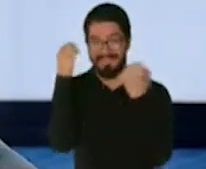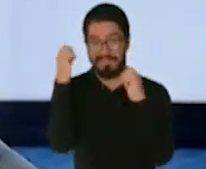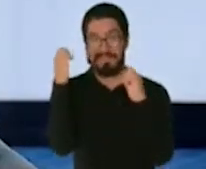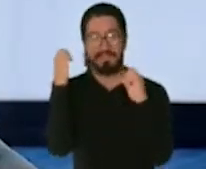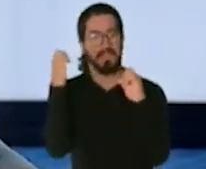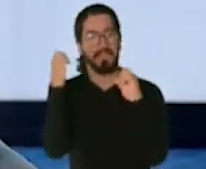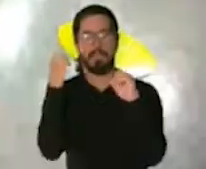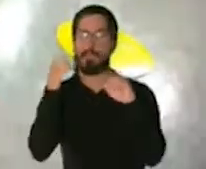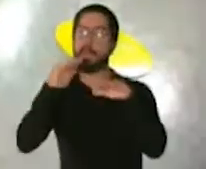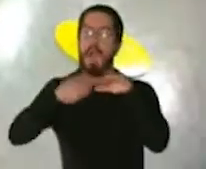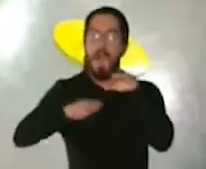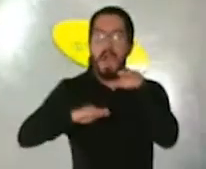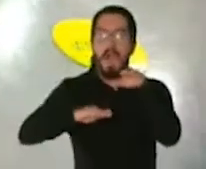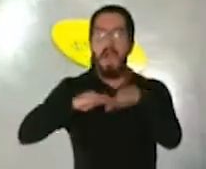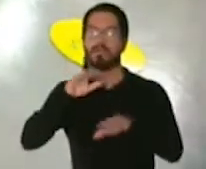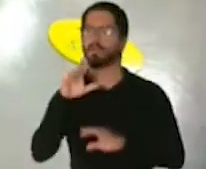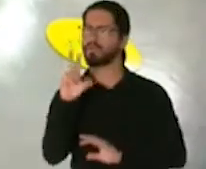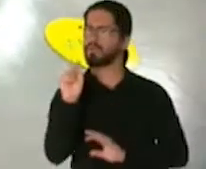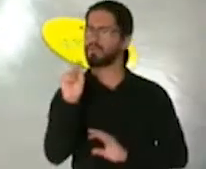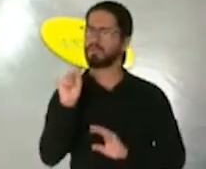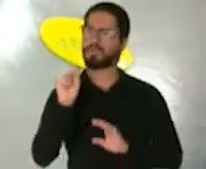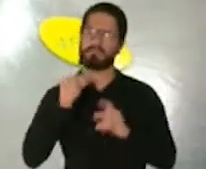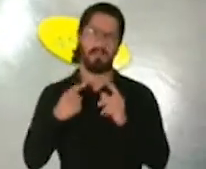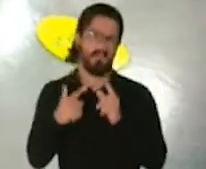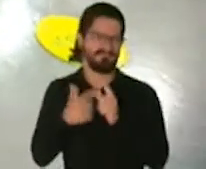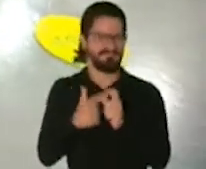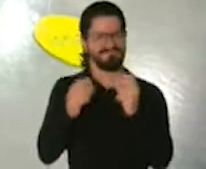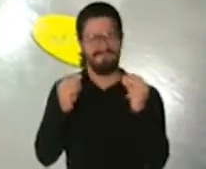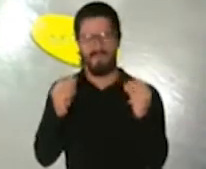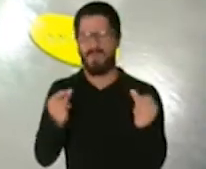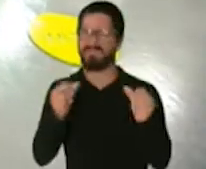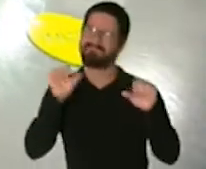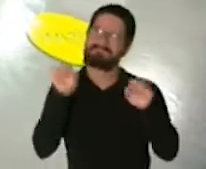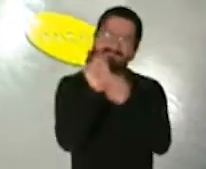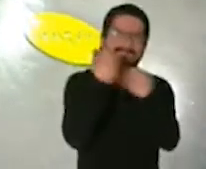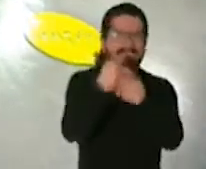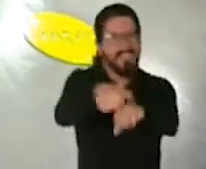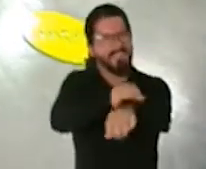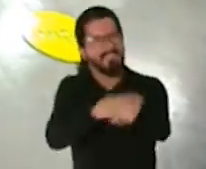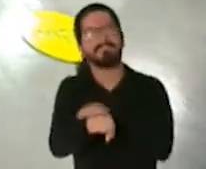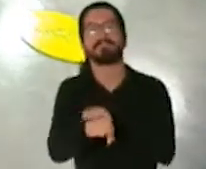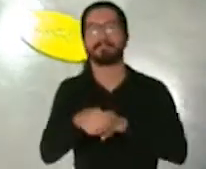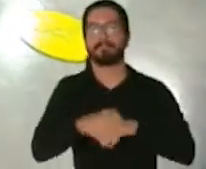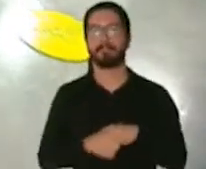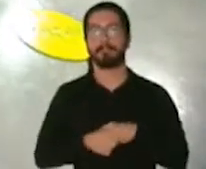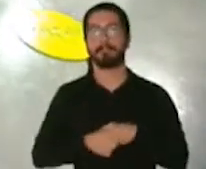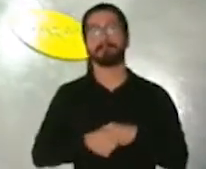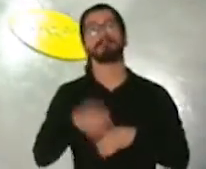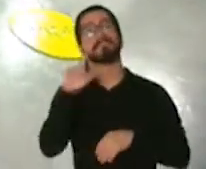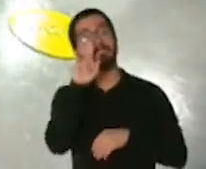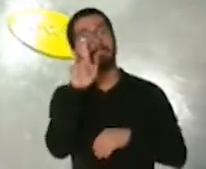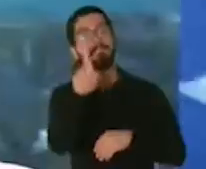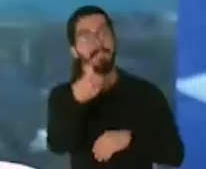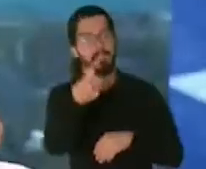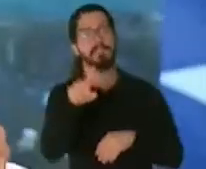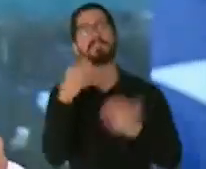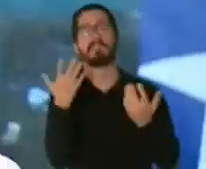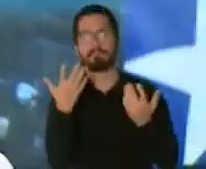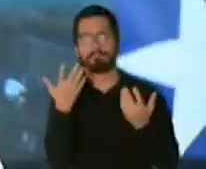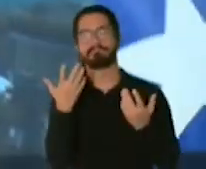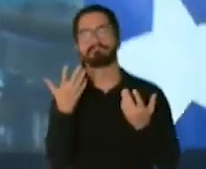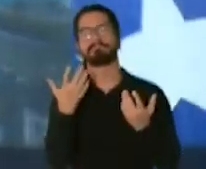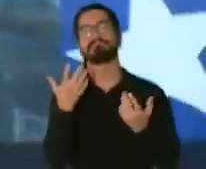Pues licenciado, se adelantó a la pregunta que quizás tenga, ¿verdad?, el público en general, de cómo vamos a garantizar que esa